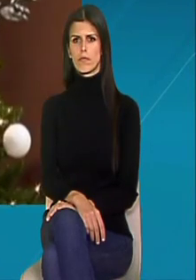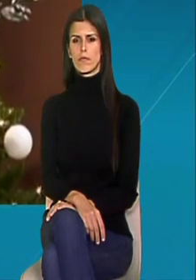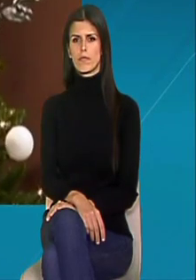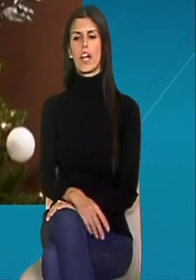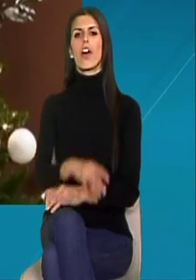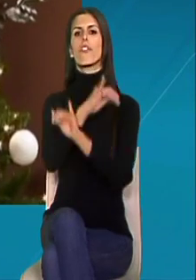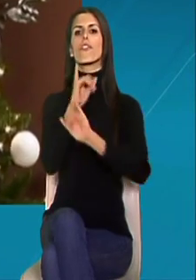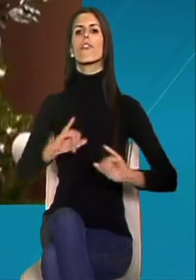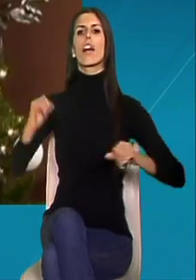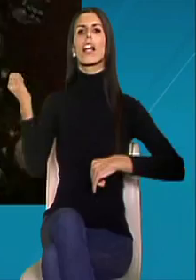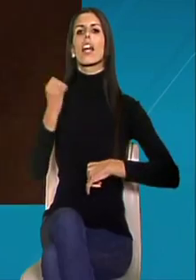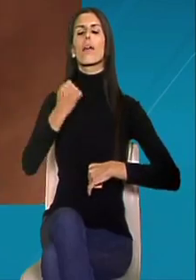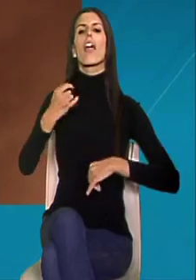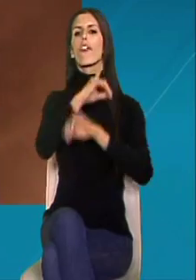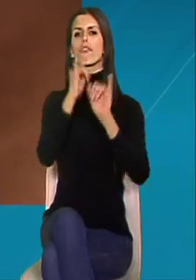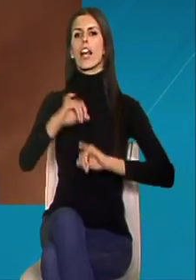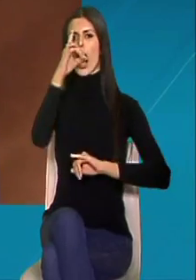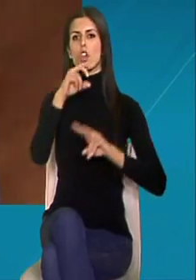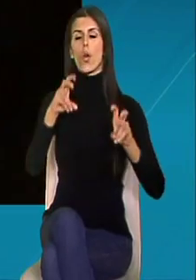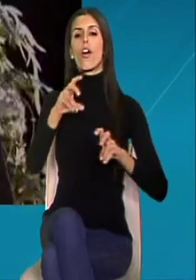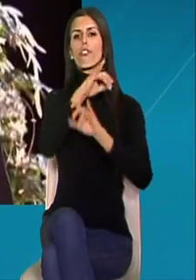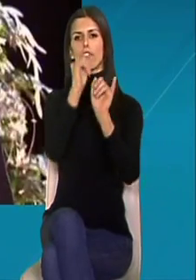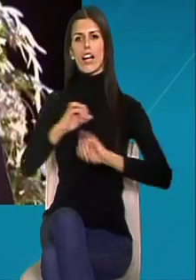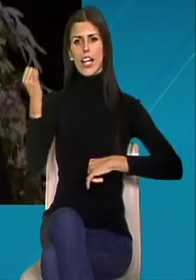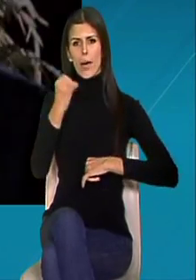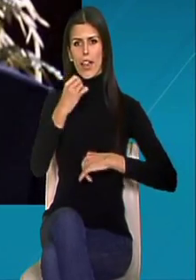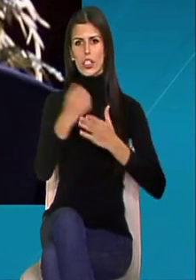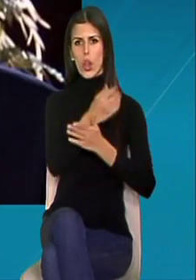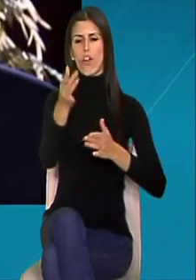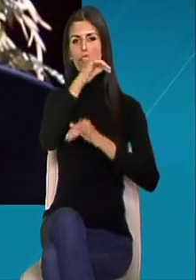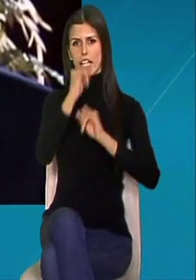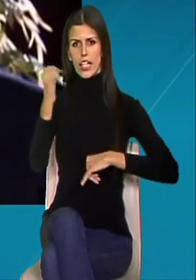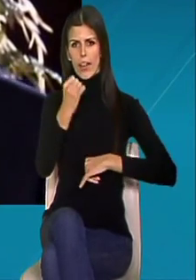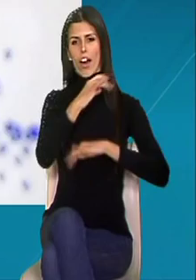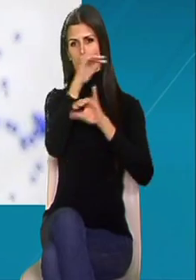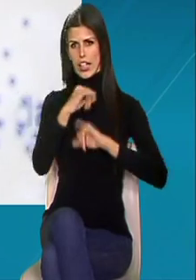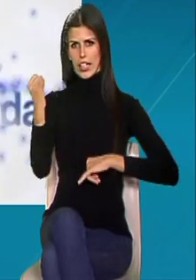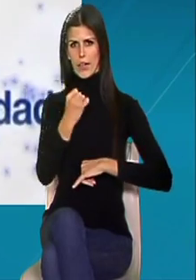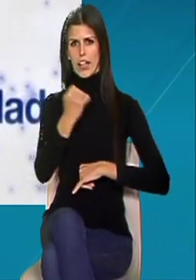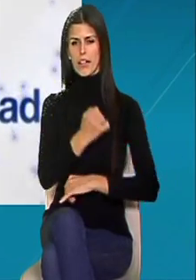¡Feliz Navidad y feliz Año Nuevo! ¡Feliz Navidad para todos! ¡Feliz Navidad! ¡Feliz Navidad!